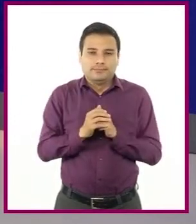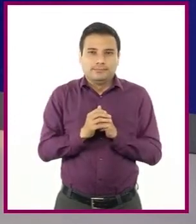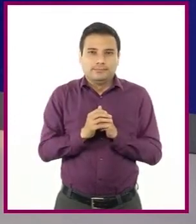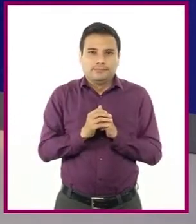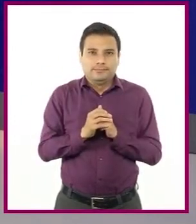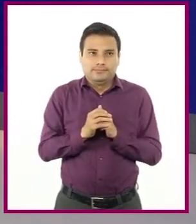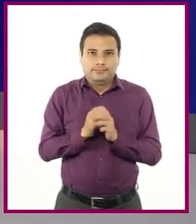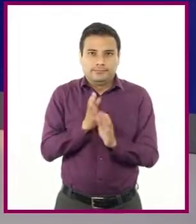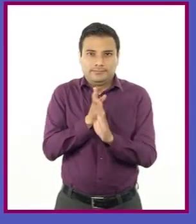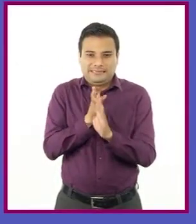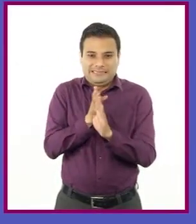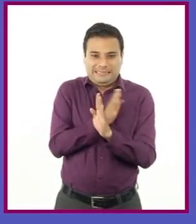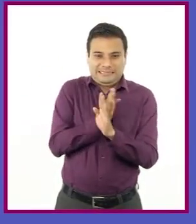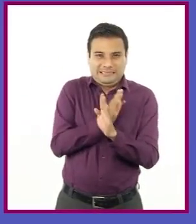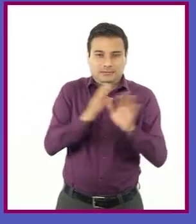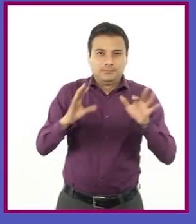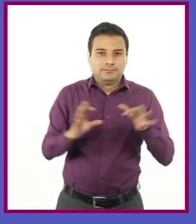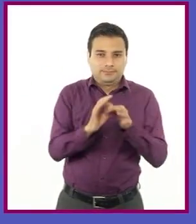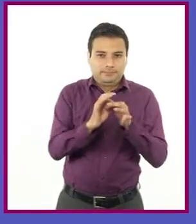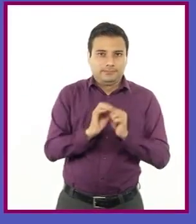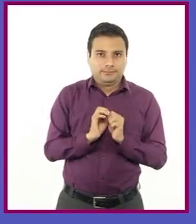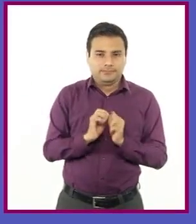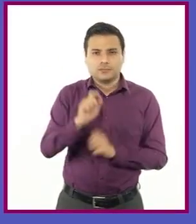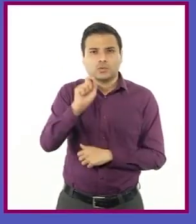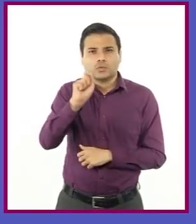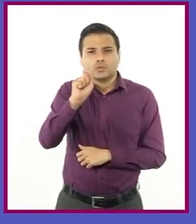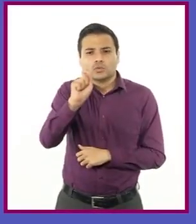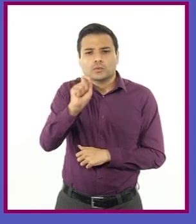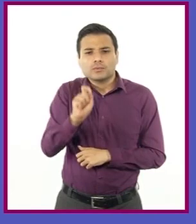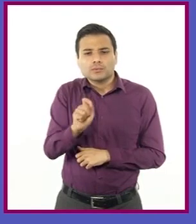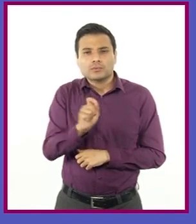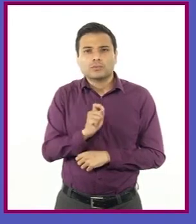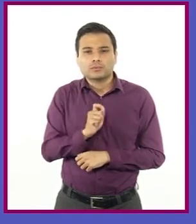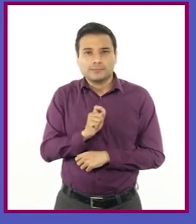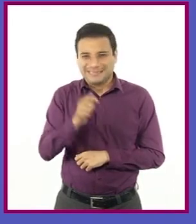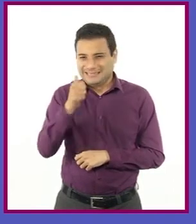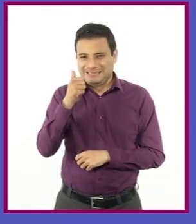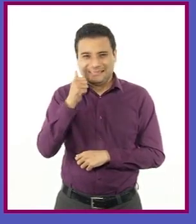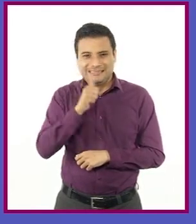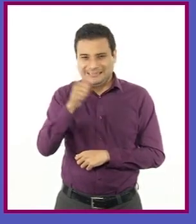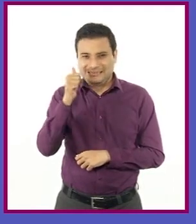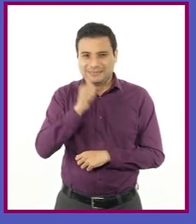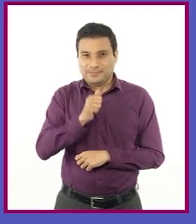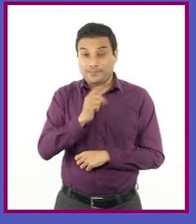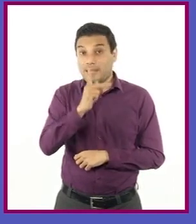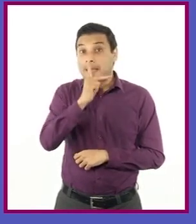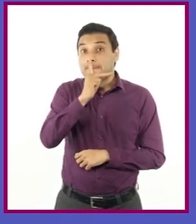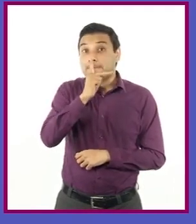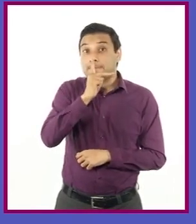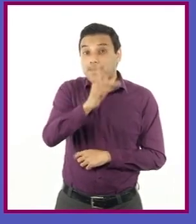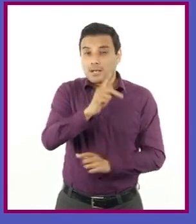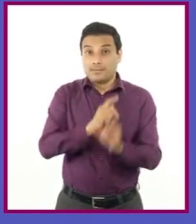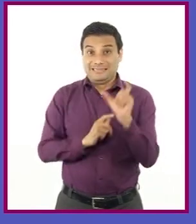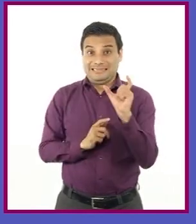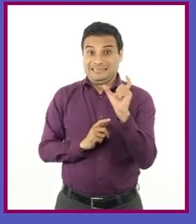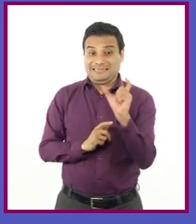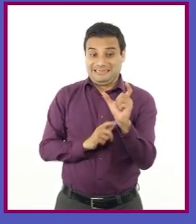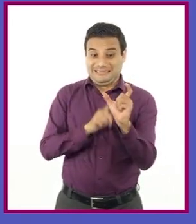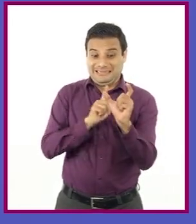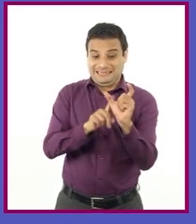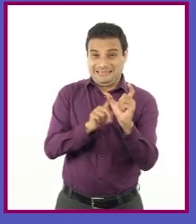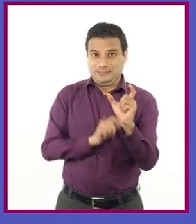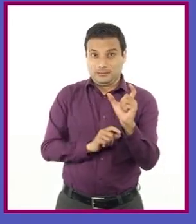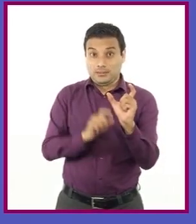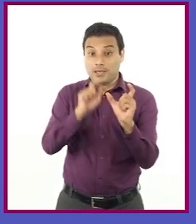con el texto precedente. Los dos puntos se escriben pegados a la palabra o el signo que le antecede